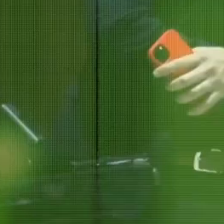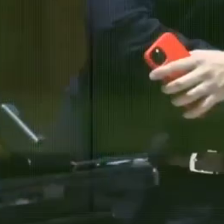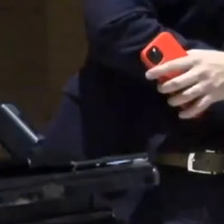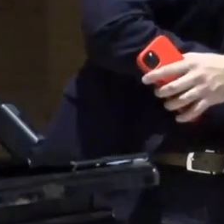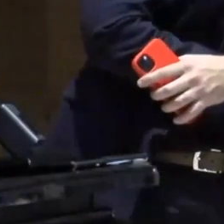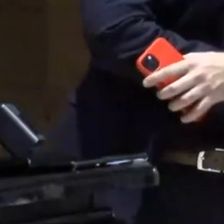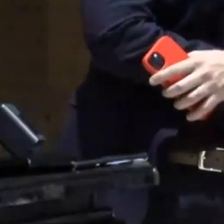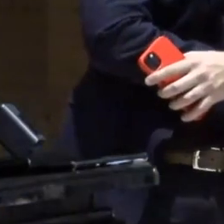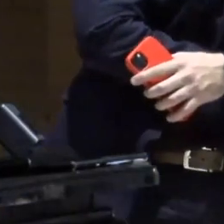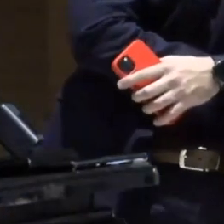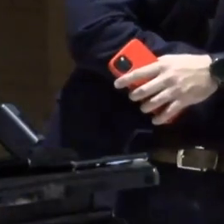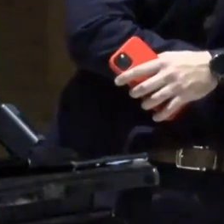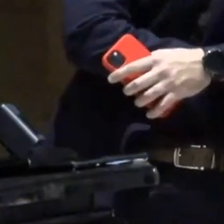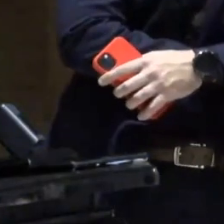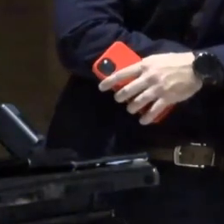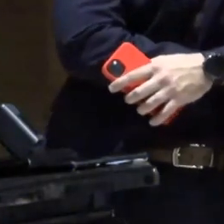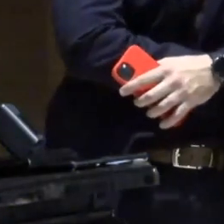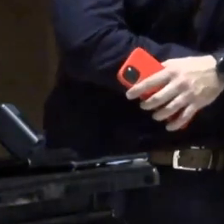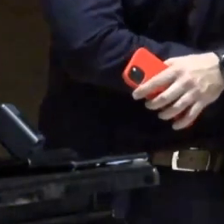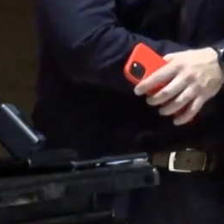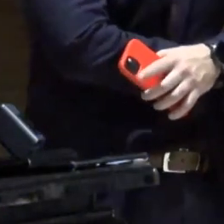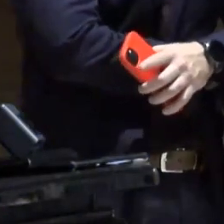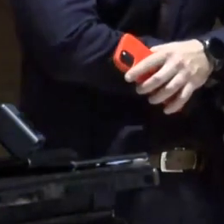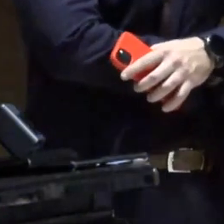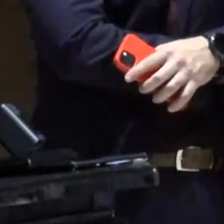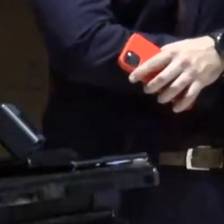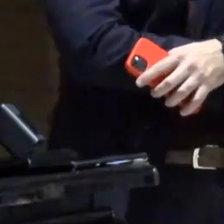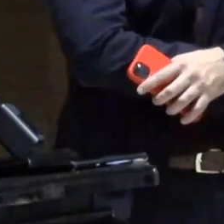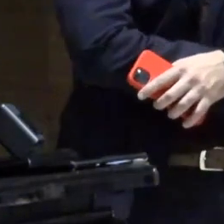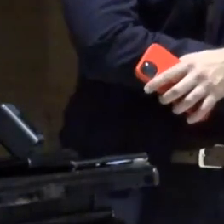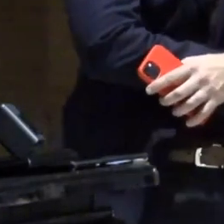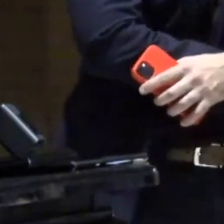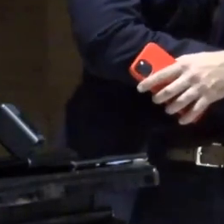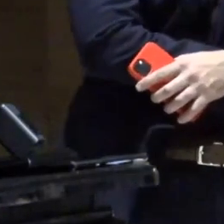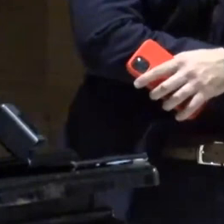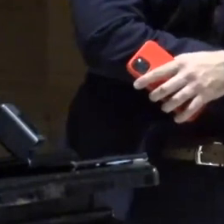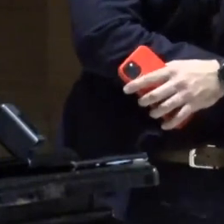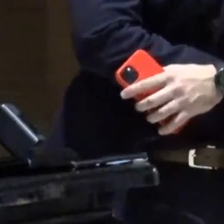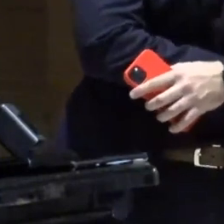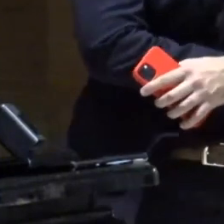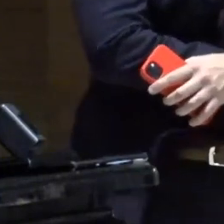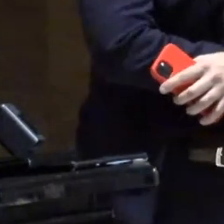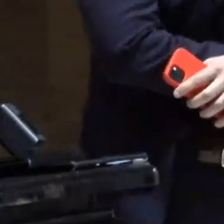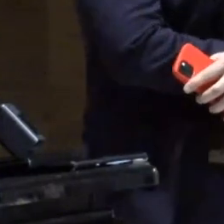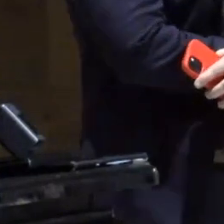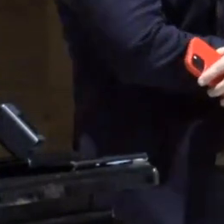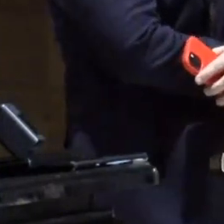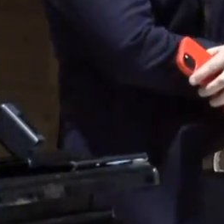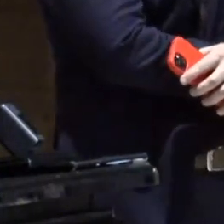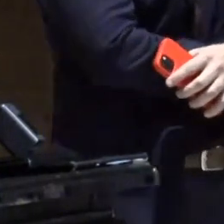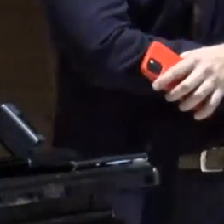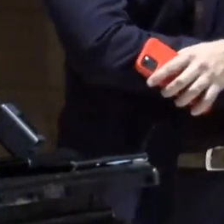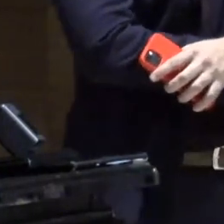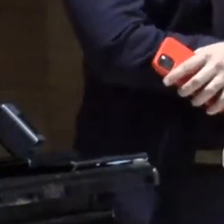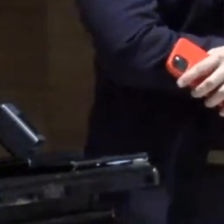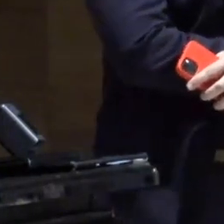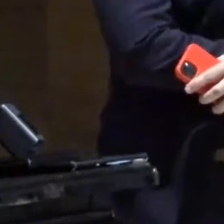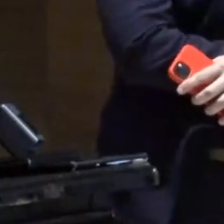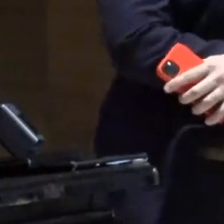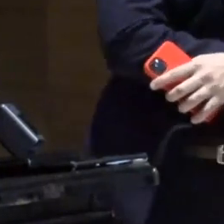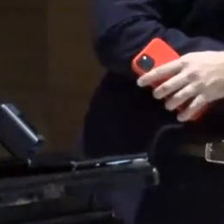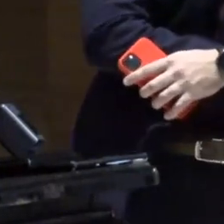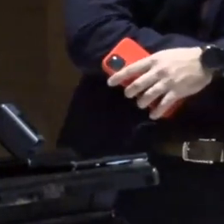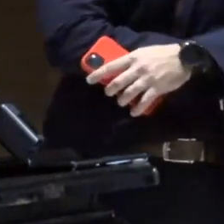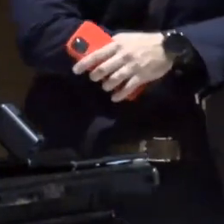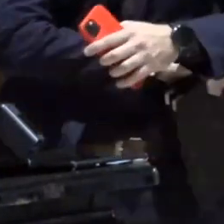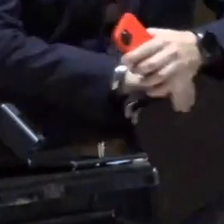La agenda que se tramita en esta Comisión de Ciencia y Tecnología en este periodo es sumamente importante porque no solamente va a ser este